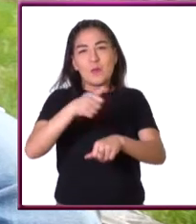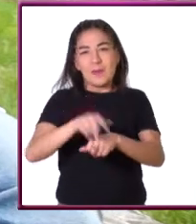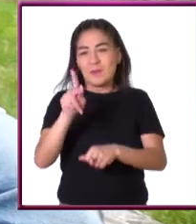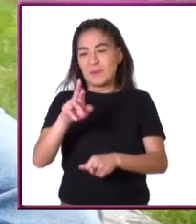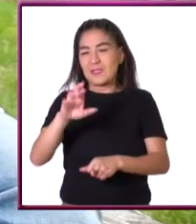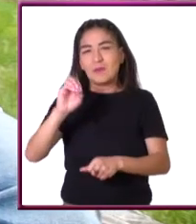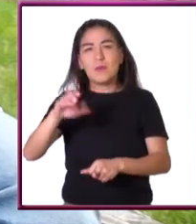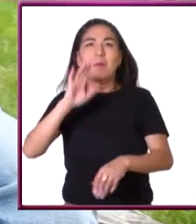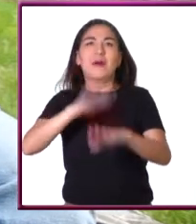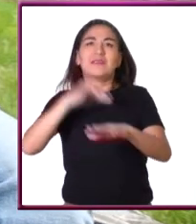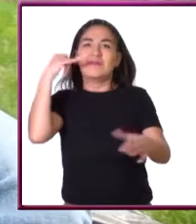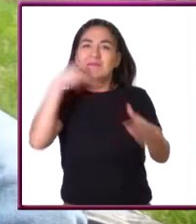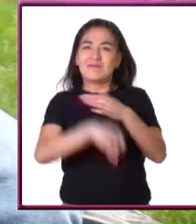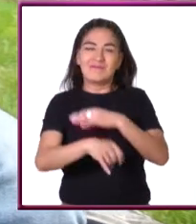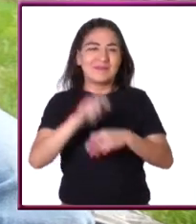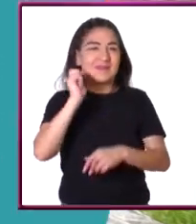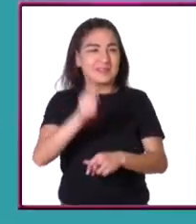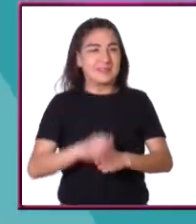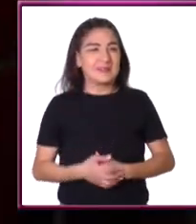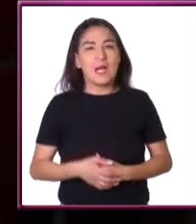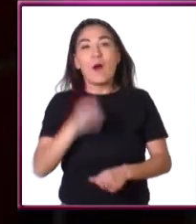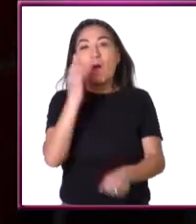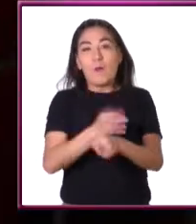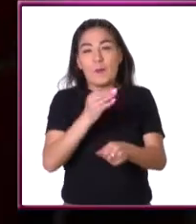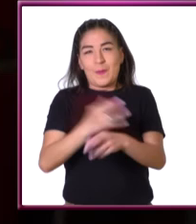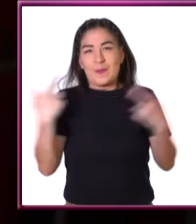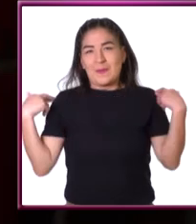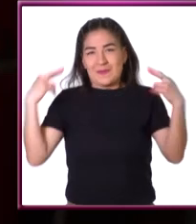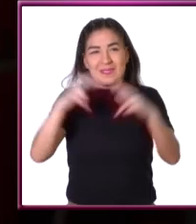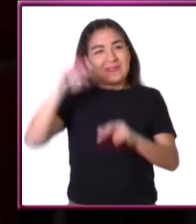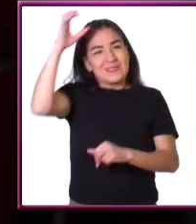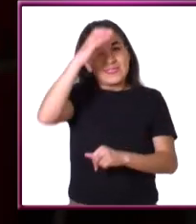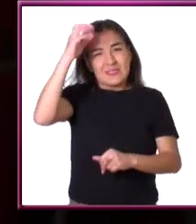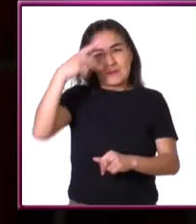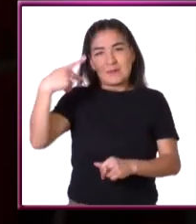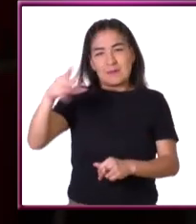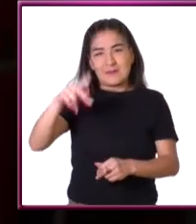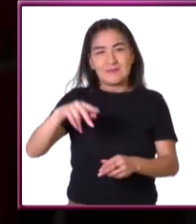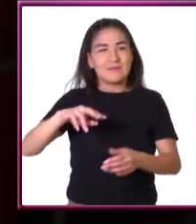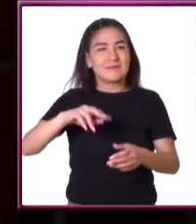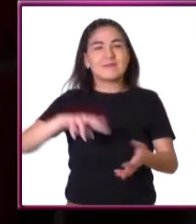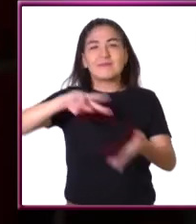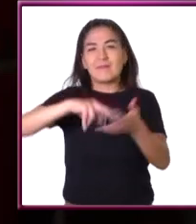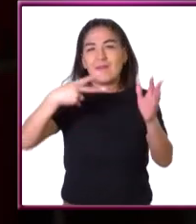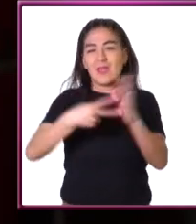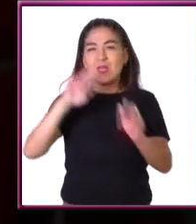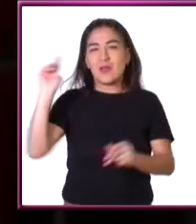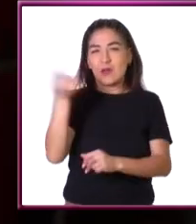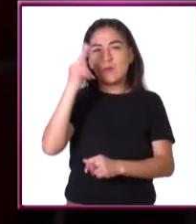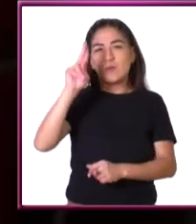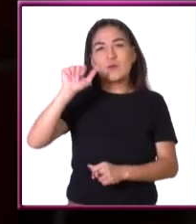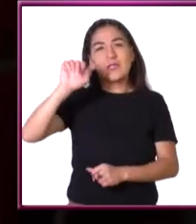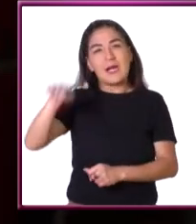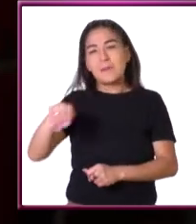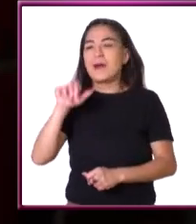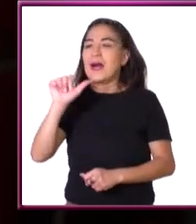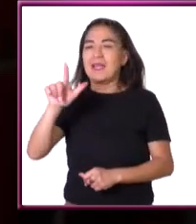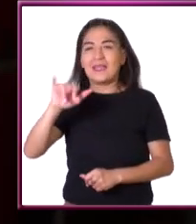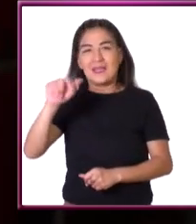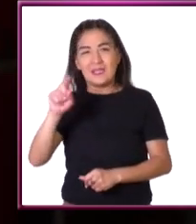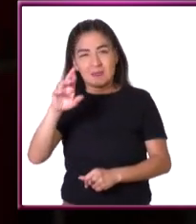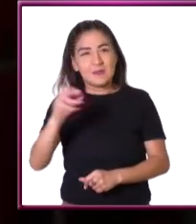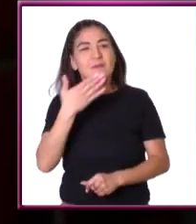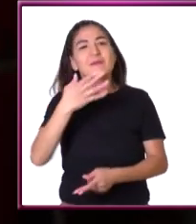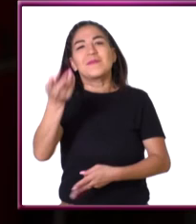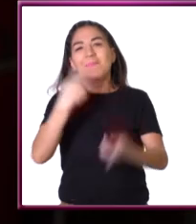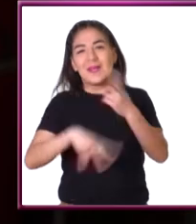números primos y sus múltiples aplicaciones. Hoy estamos con el maestro en ciencias por la Facultad de Ingeniería de la UNAM, Alejandro Velázquez Mena.